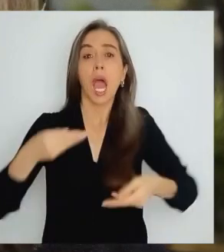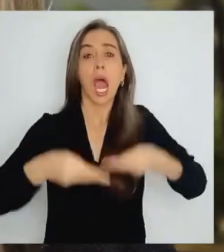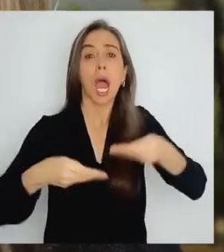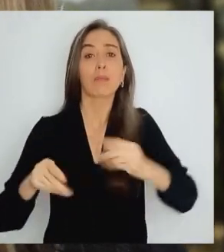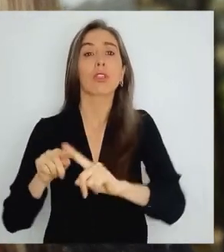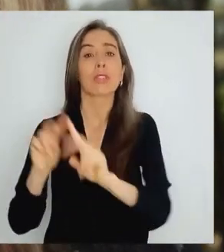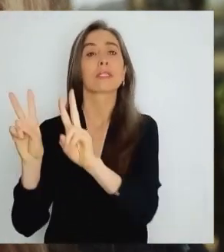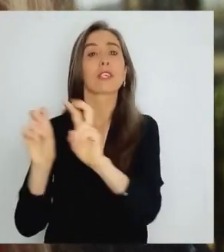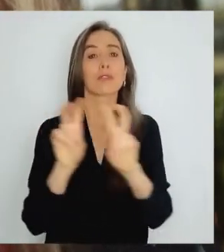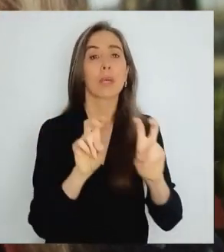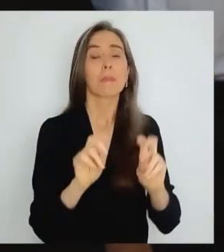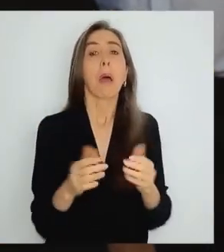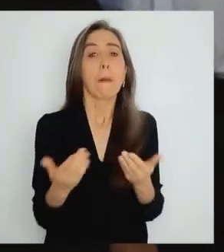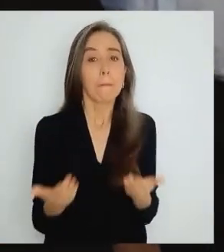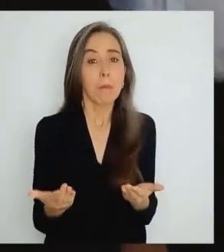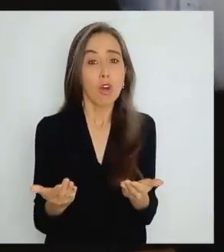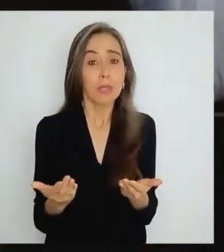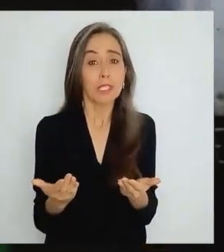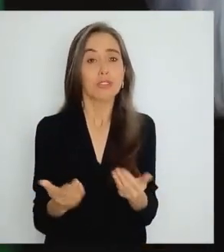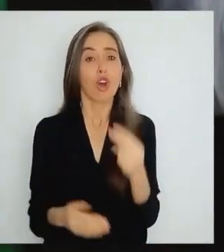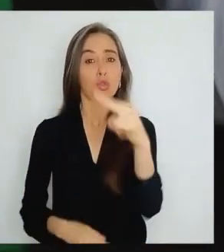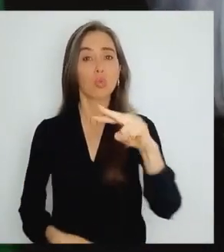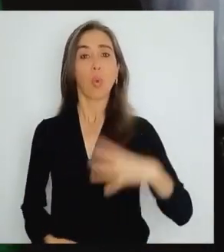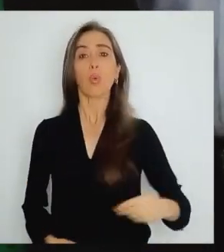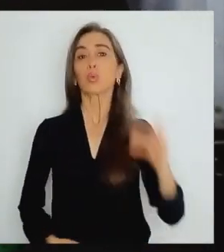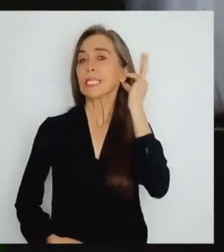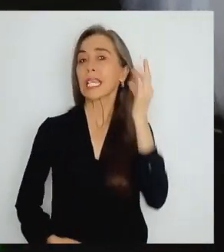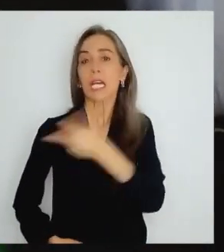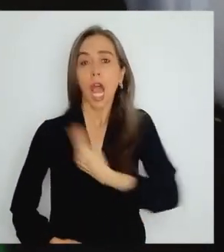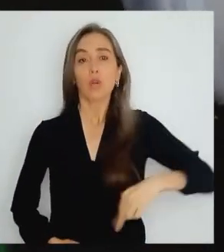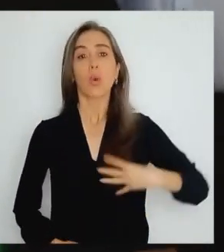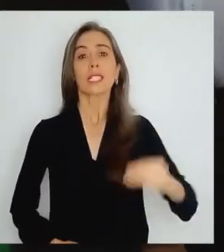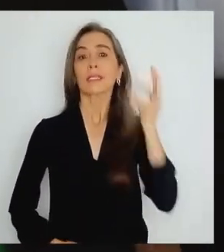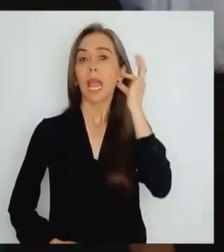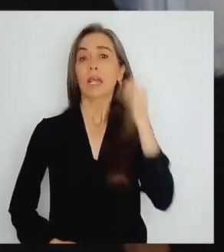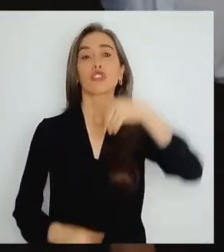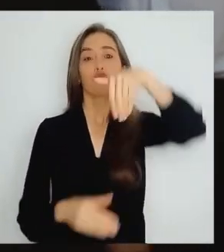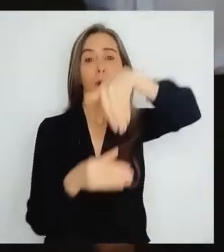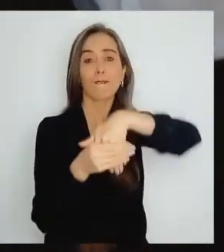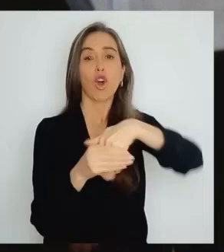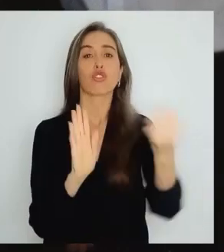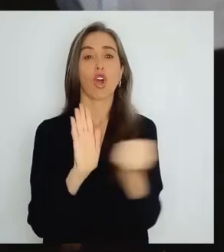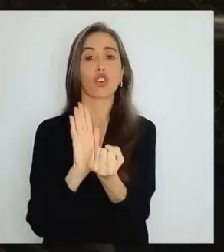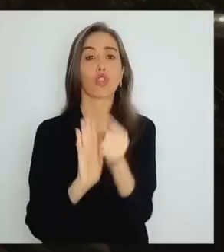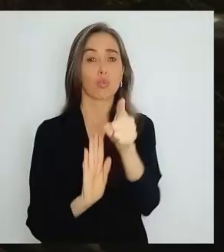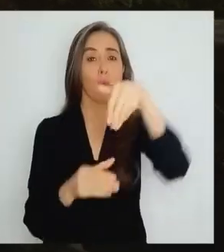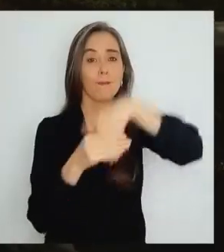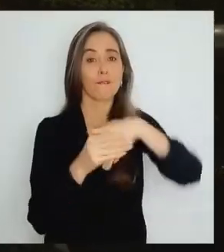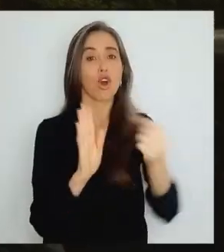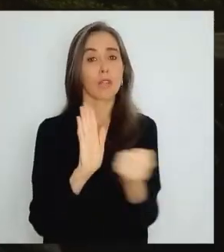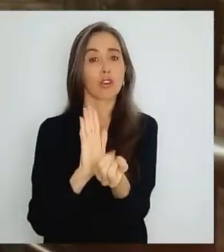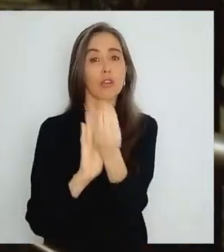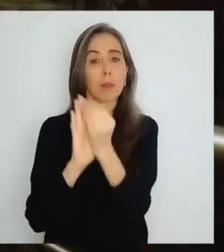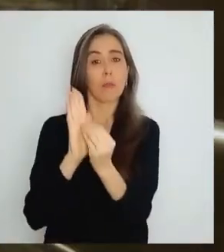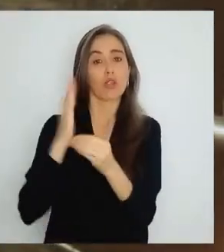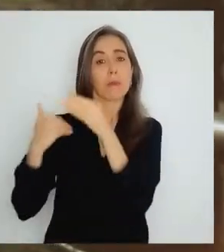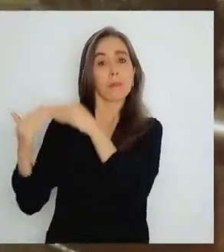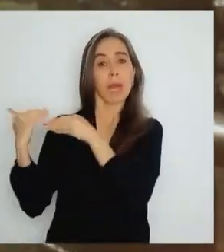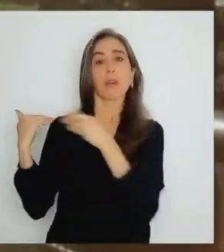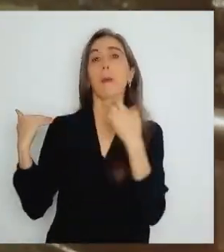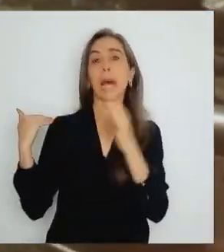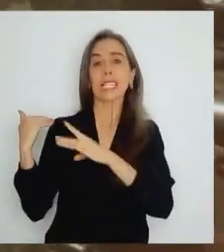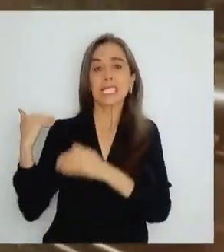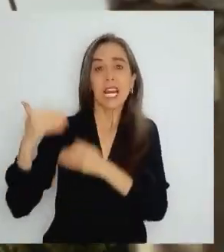mujeres día a día en diversos ámbitos. Por eso, por tus hijas, por nuestras hijas, yo voto en contra. Vota en contra de